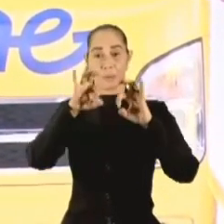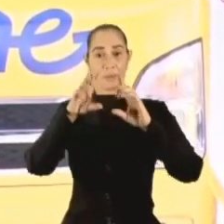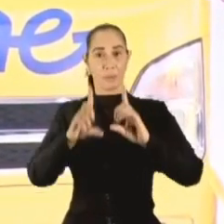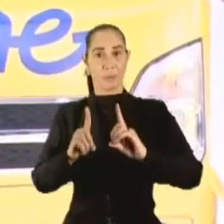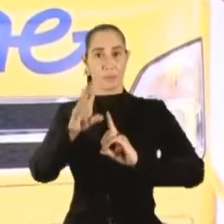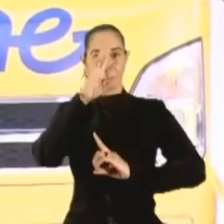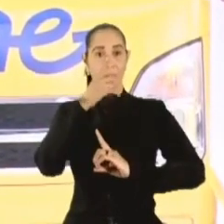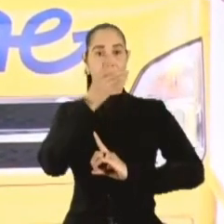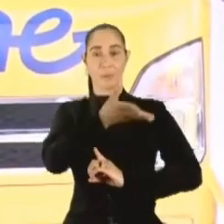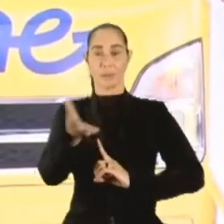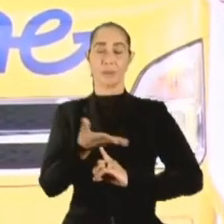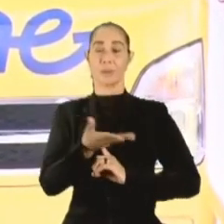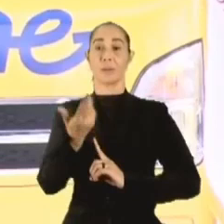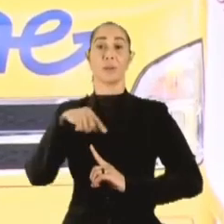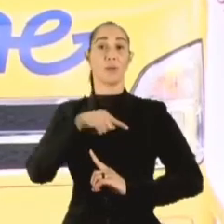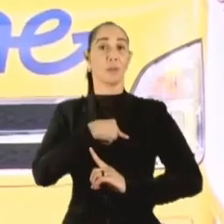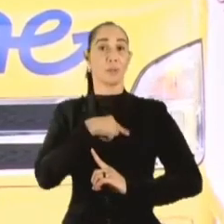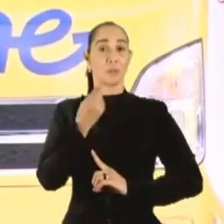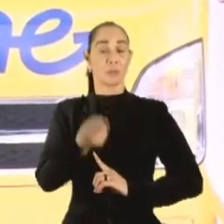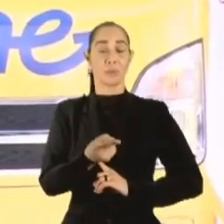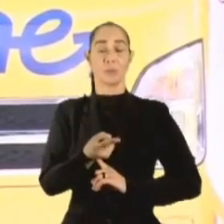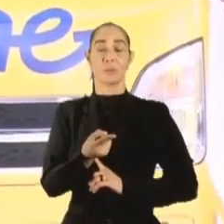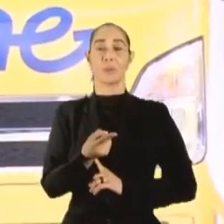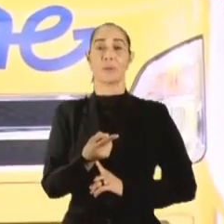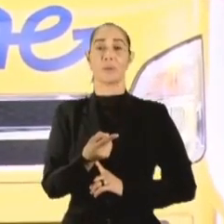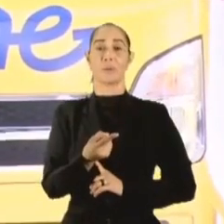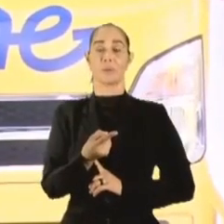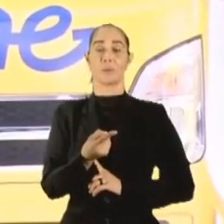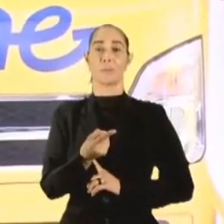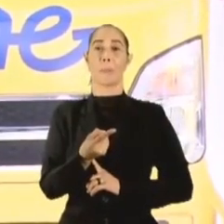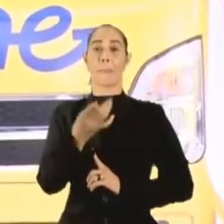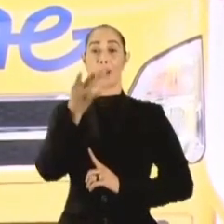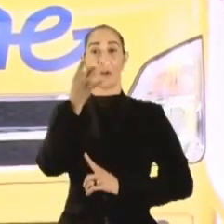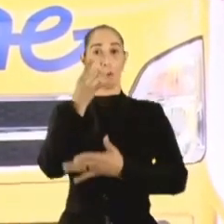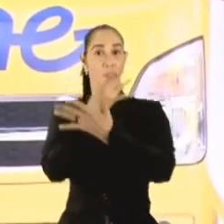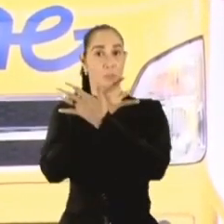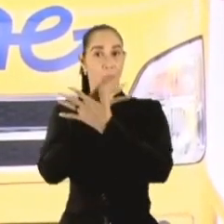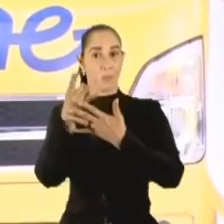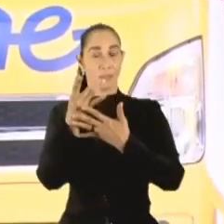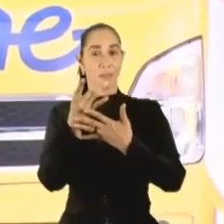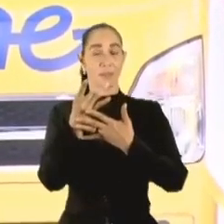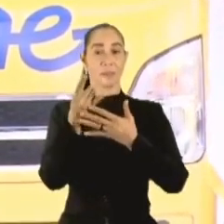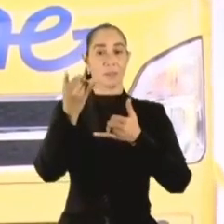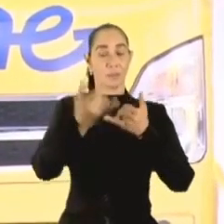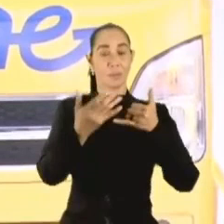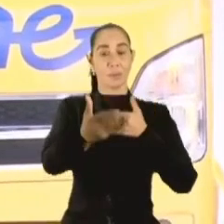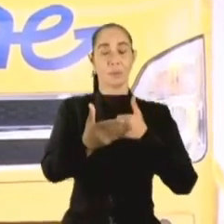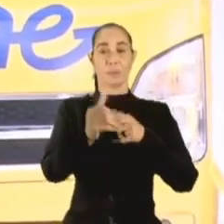dominicana. Nosotros en los últimos ocho meses hemos